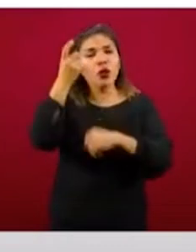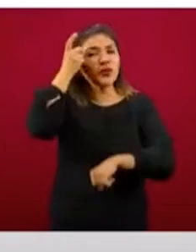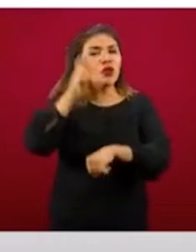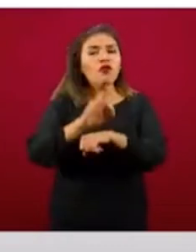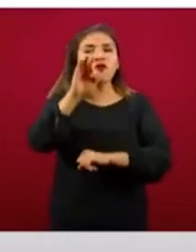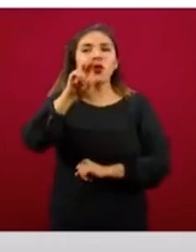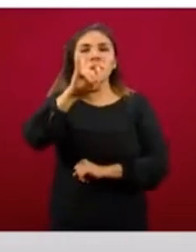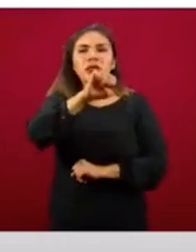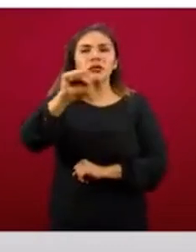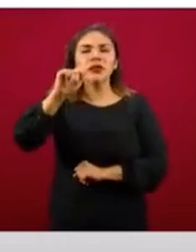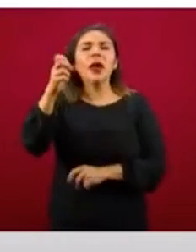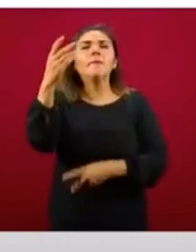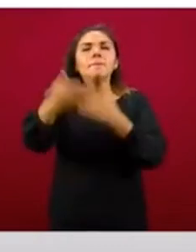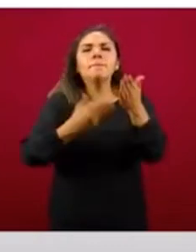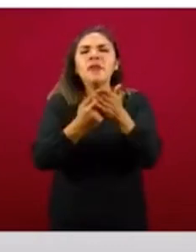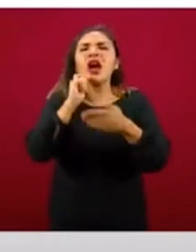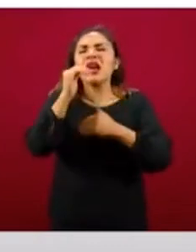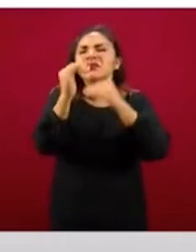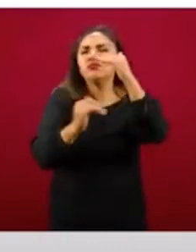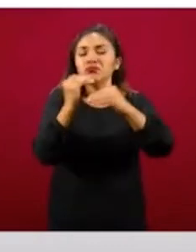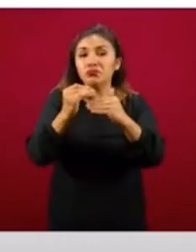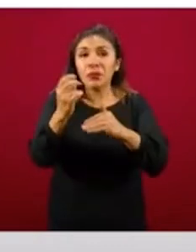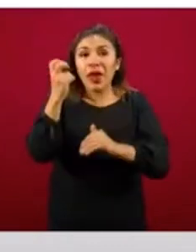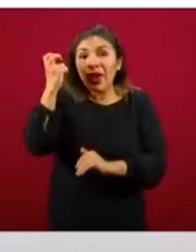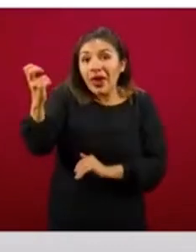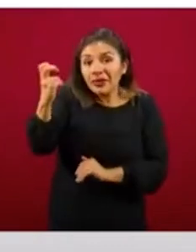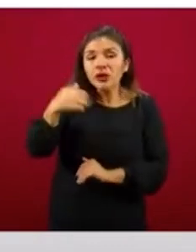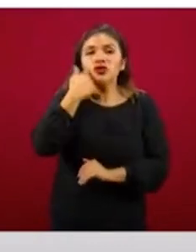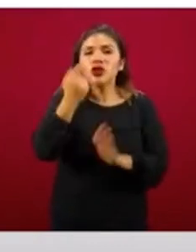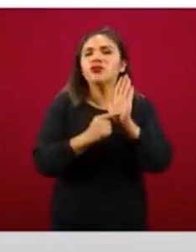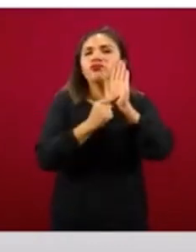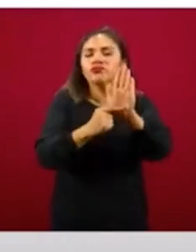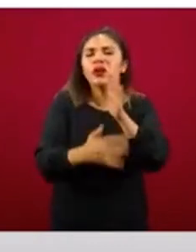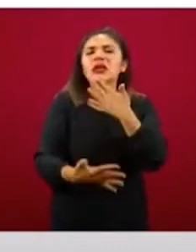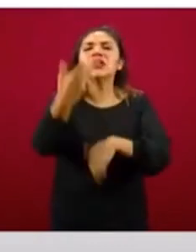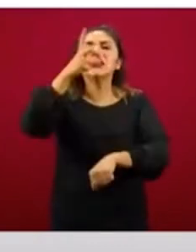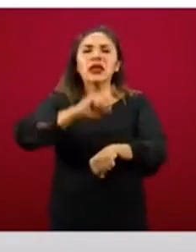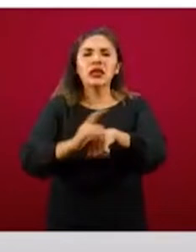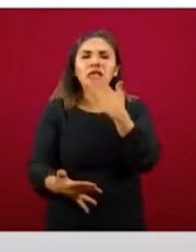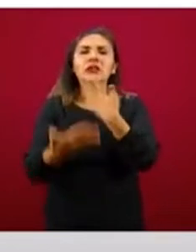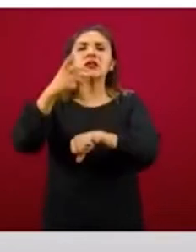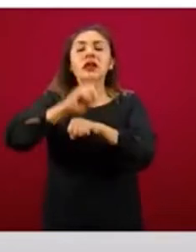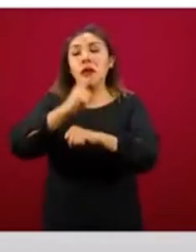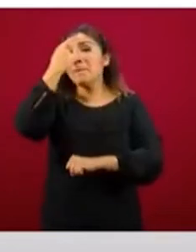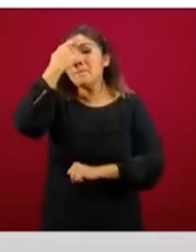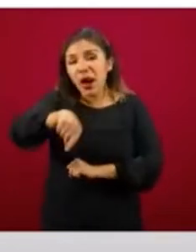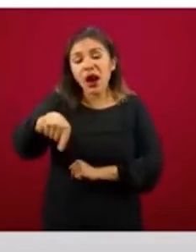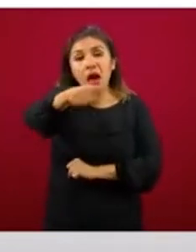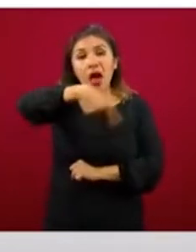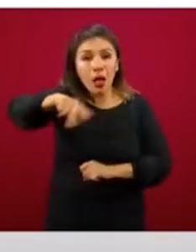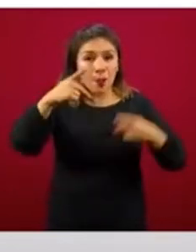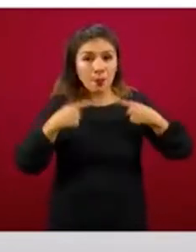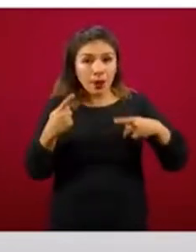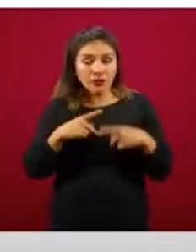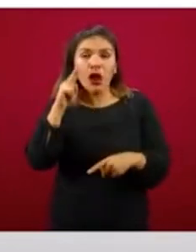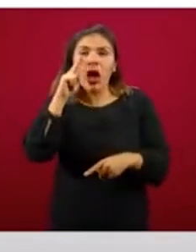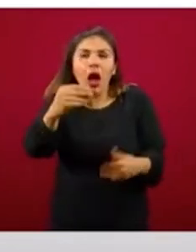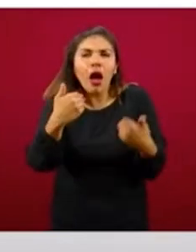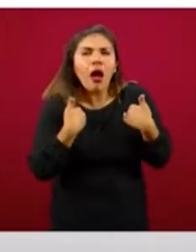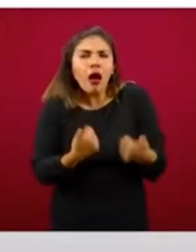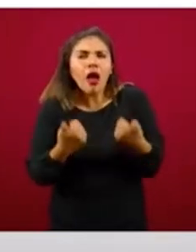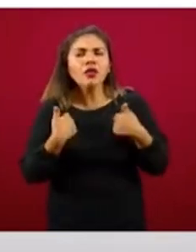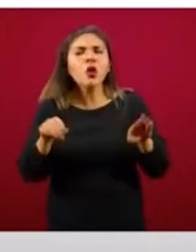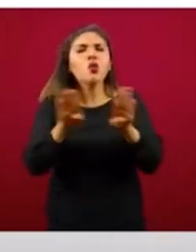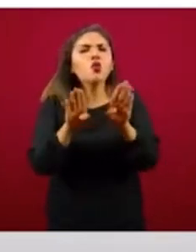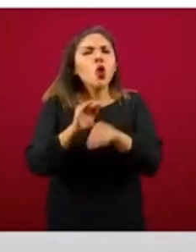a presentar los avances, esta lámina la queremos presentar cada 15 días con la finalidad de que el público en general tenga noción de